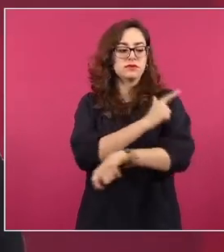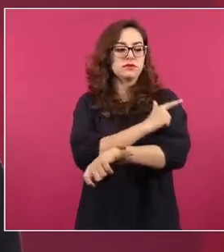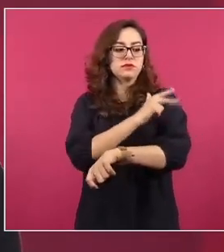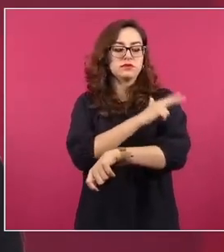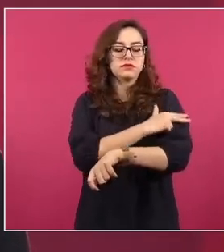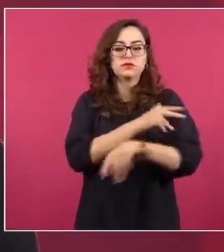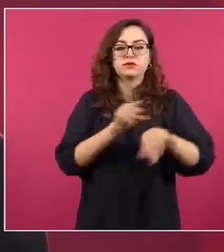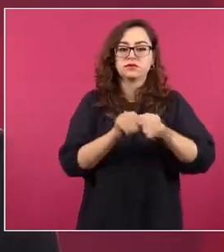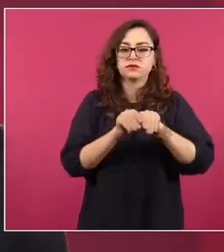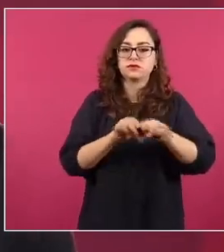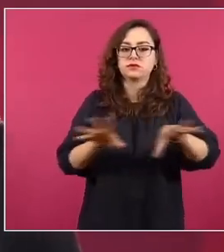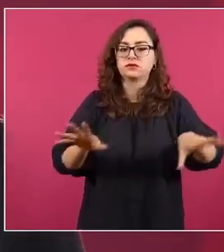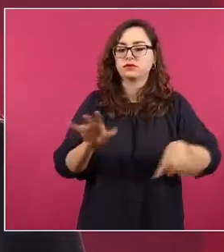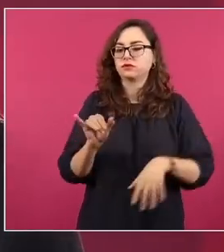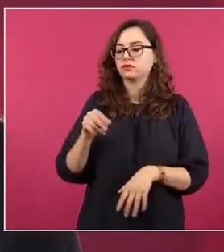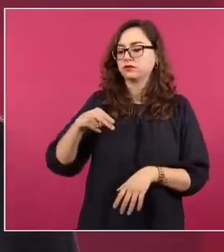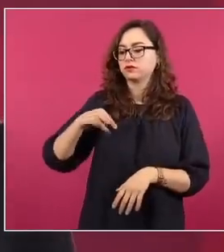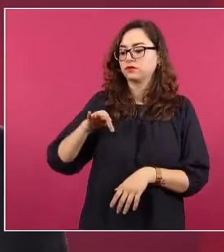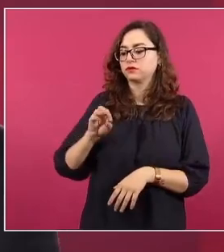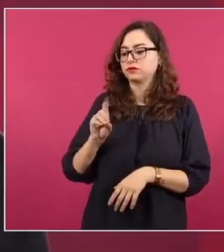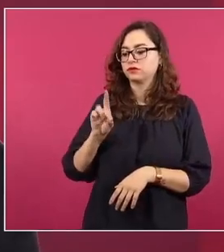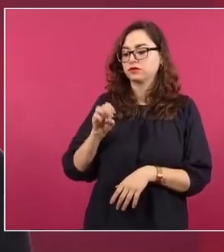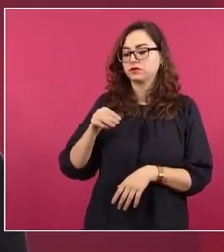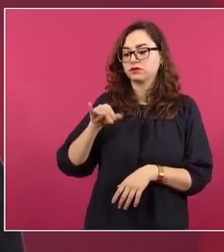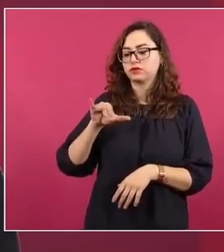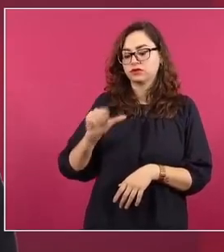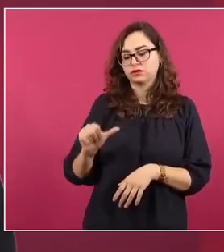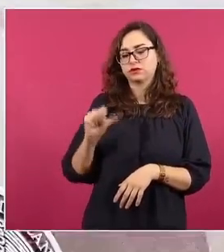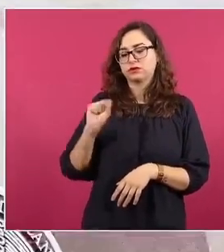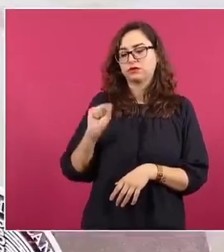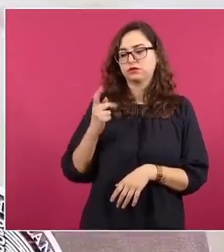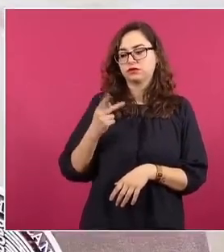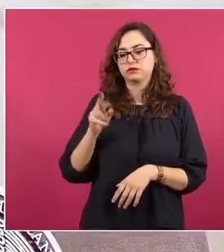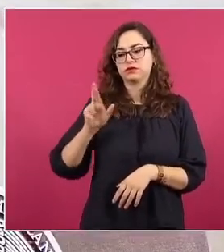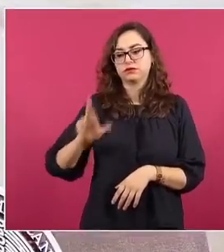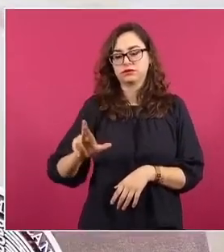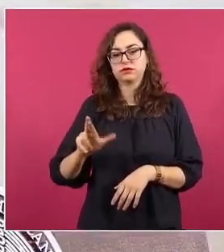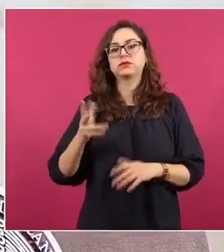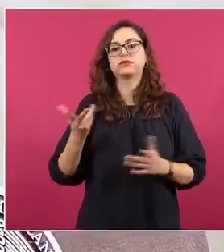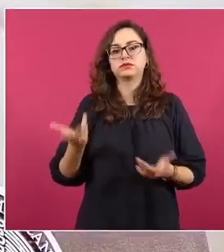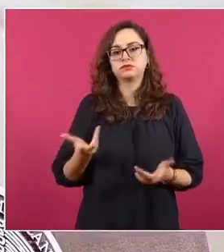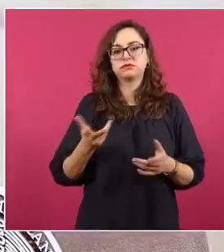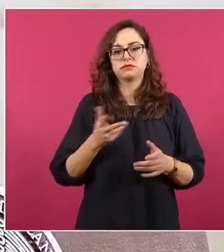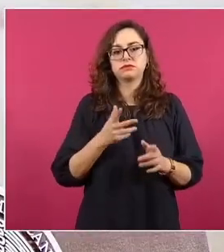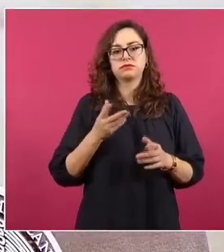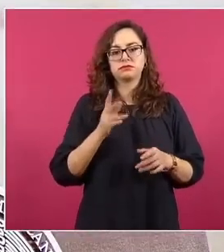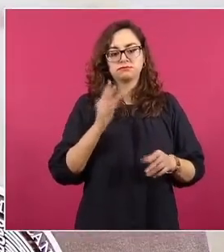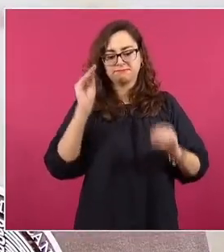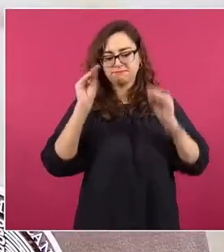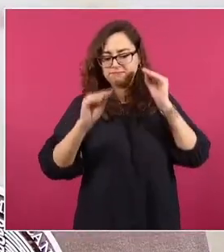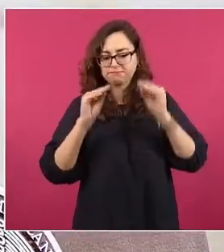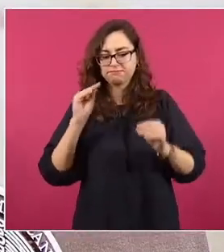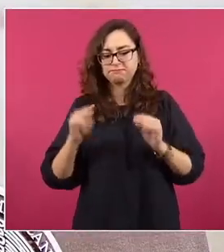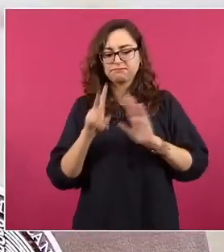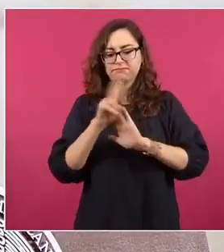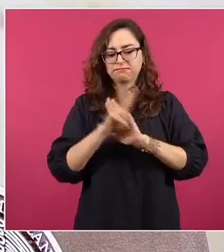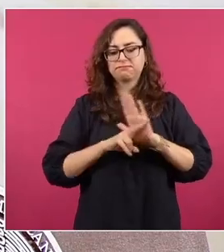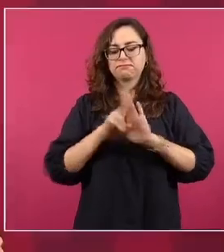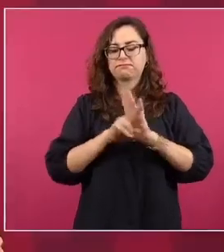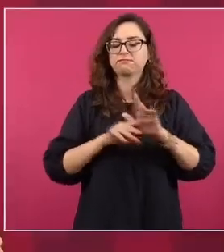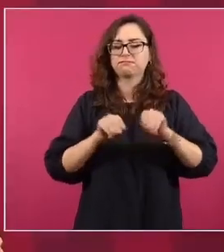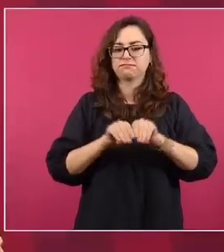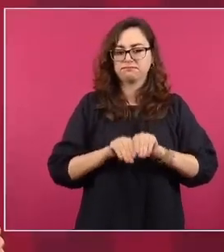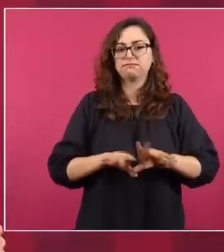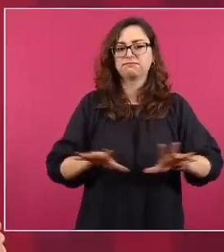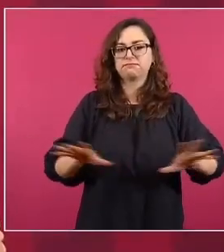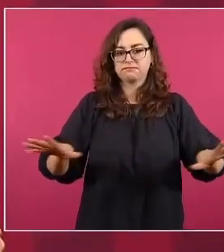A cargo de Infodemia del Sistema Público de Radio y Televisión del Estado Mexicano, a quien les agradecemos sus colaboraciones